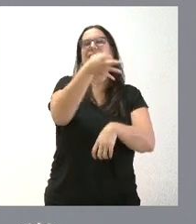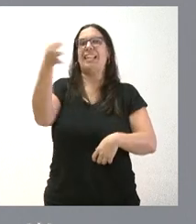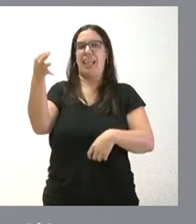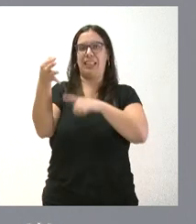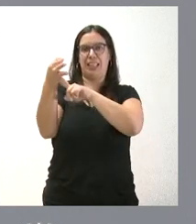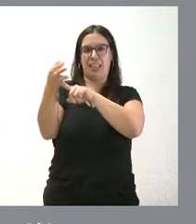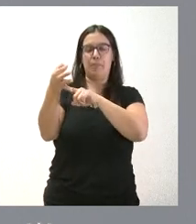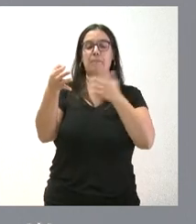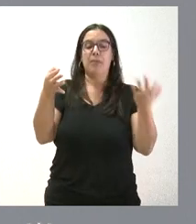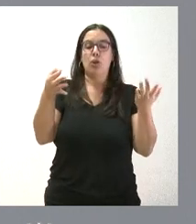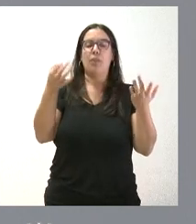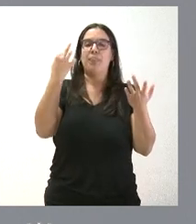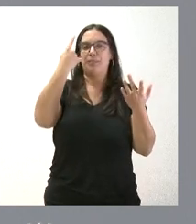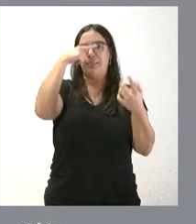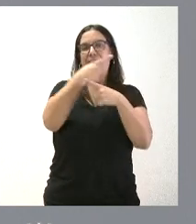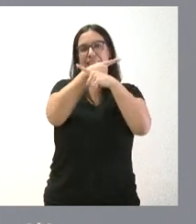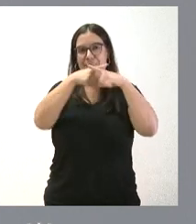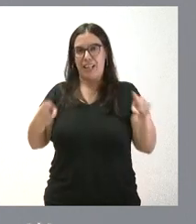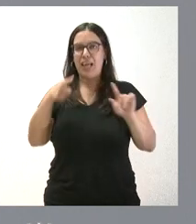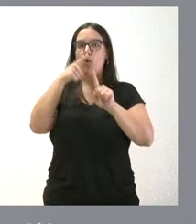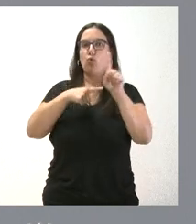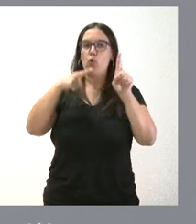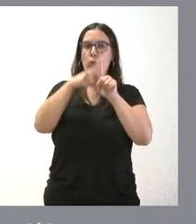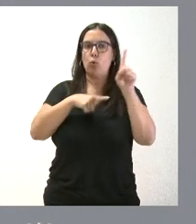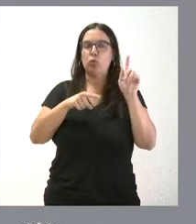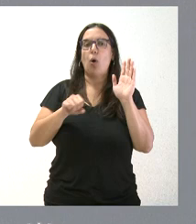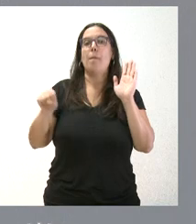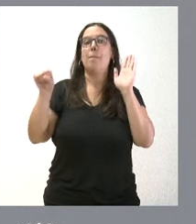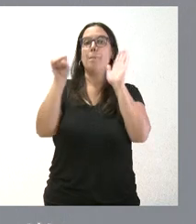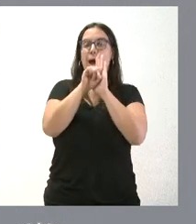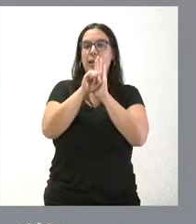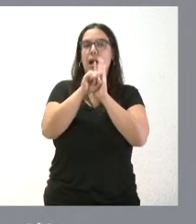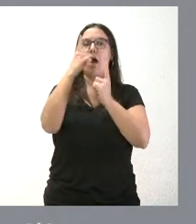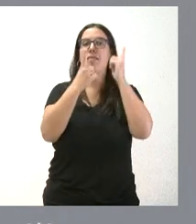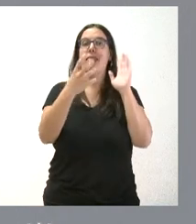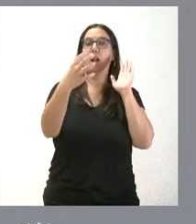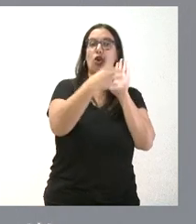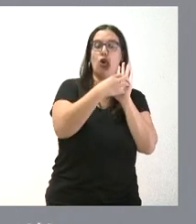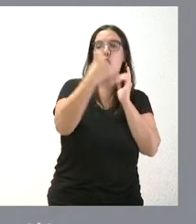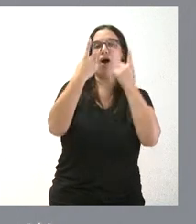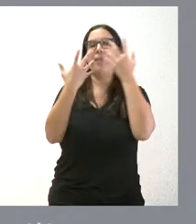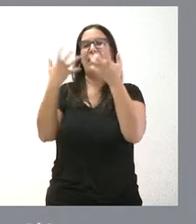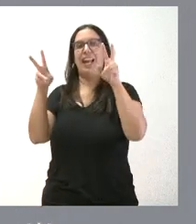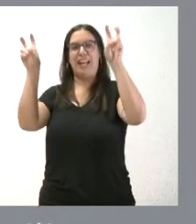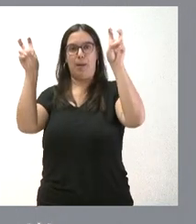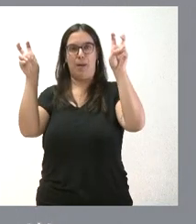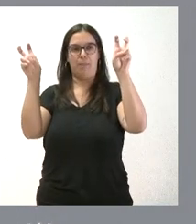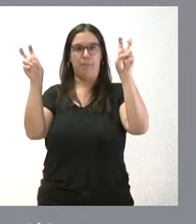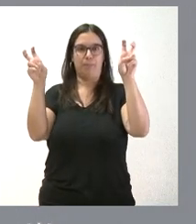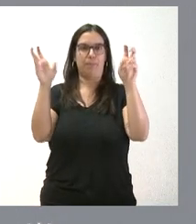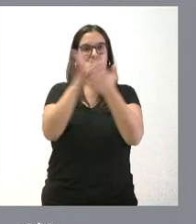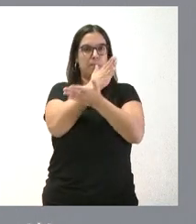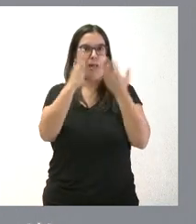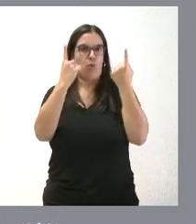entender la diferencia o el uso diferenciado dentro de una marca de lo que es el logo, de lo que es el lema. En